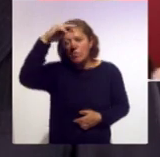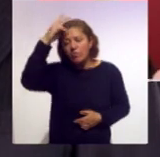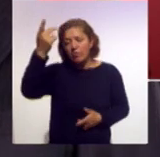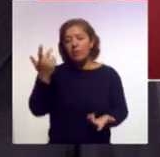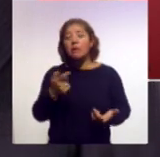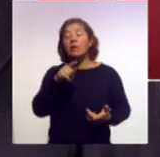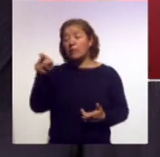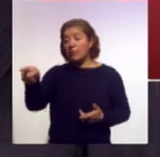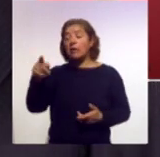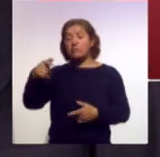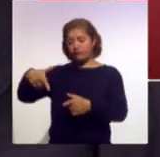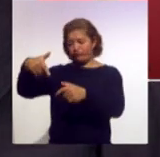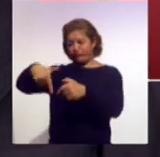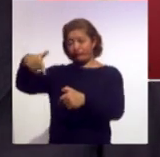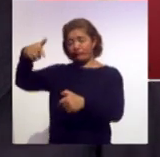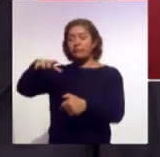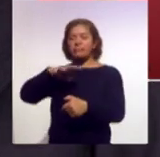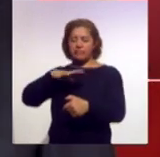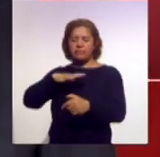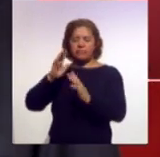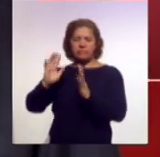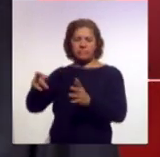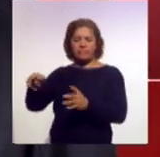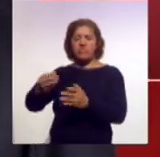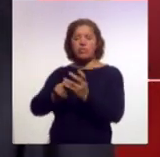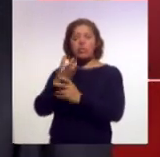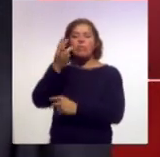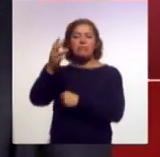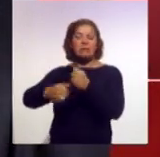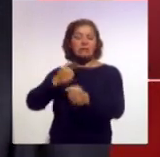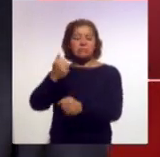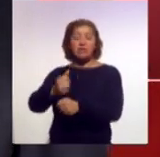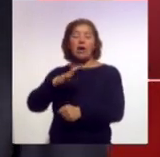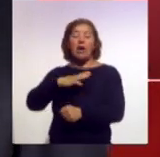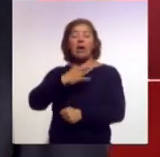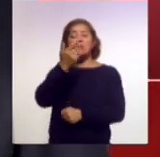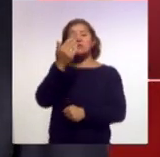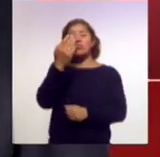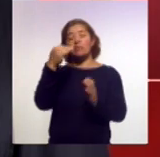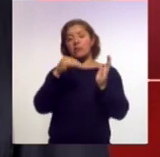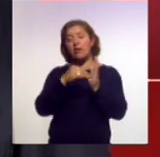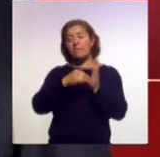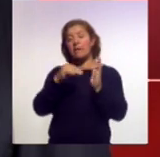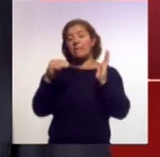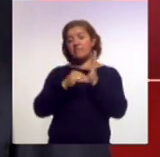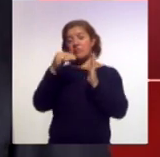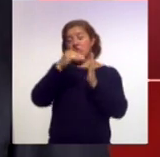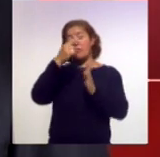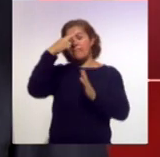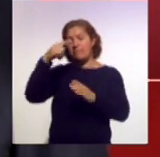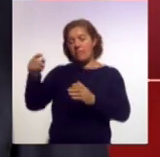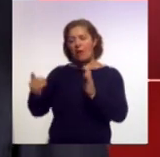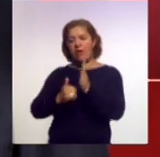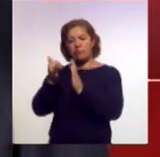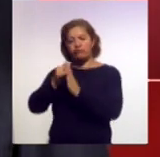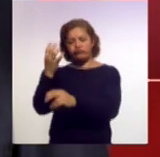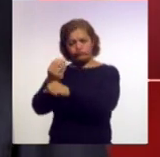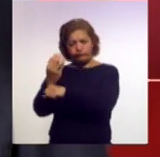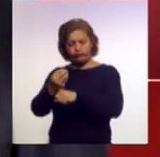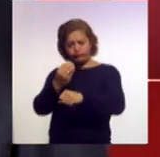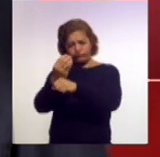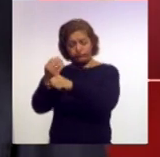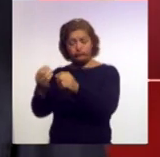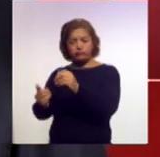se tiene un presupuesto de 50 mil millones de pesos. Explicó que Dos Bocas es el lugar más adecuado para construir la refinería,